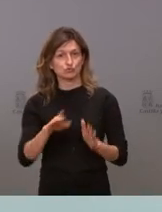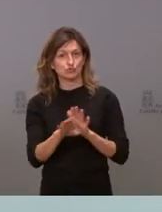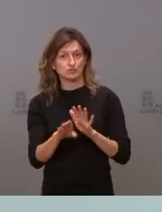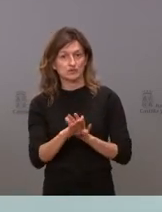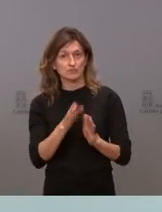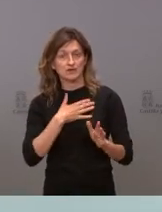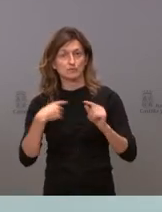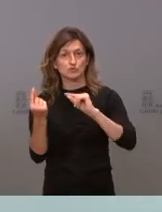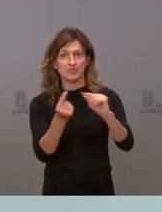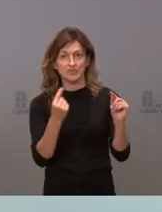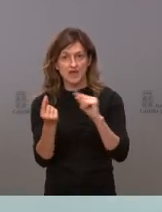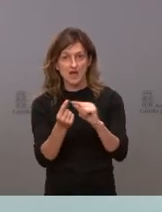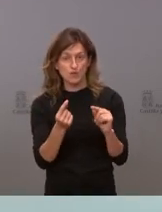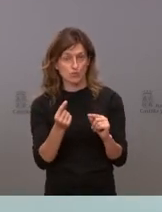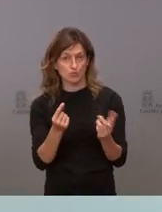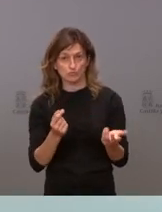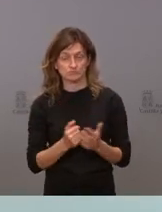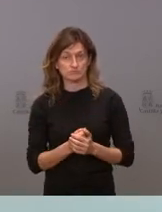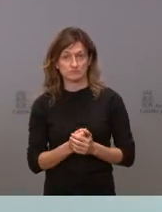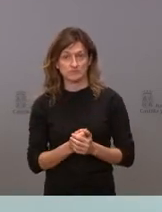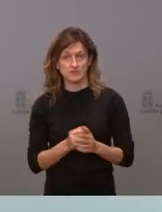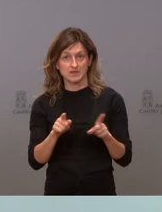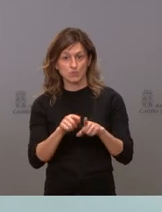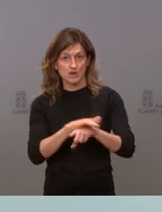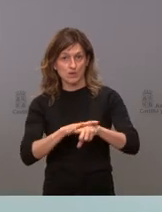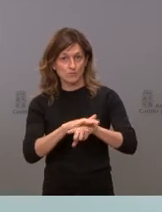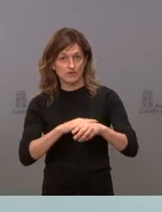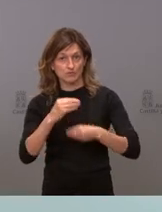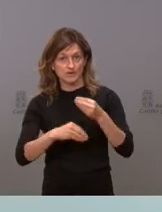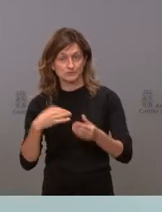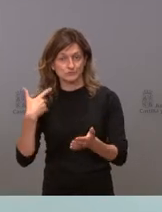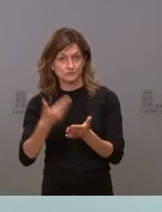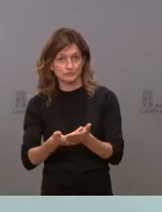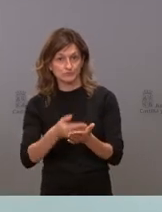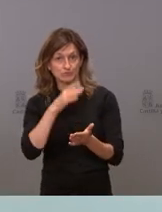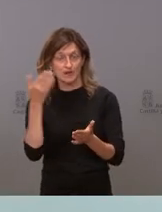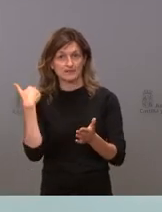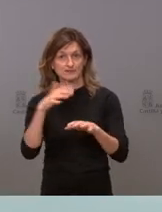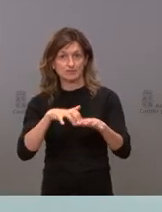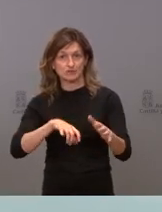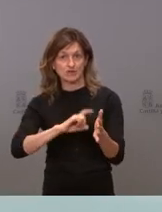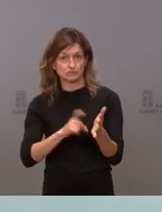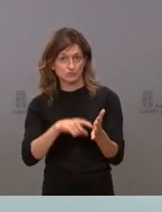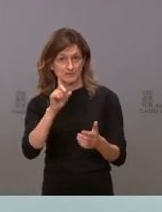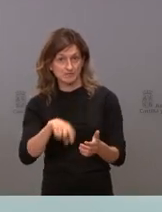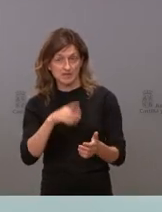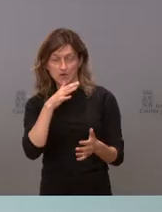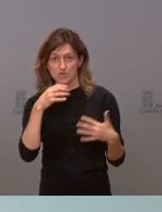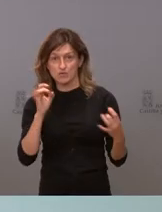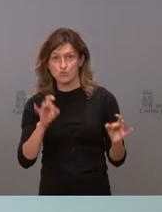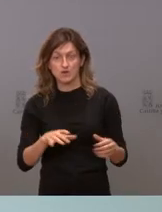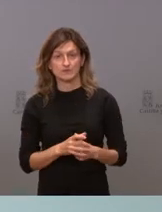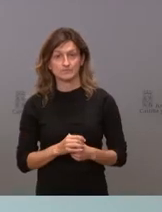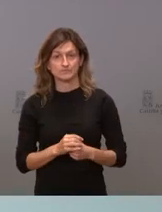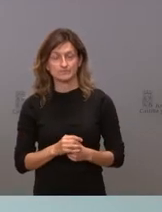diálogo como ha hecho este Gobierno cuando tenía mayoría absoluta. También en este